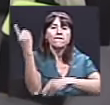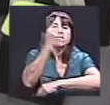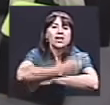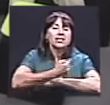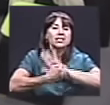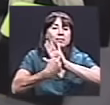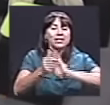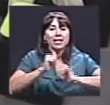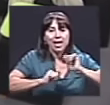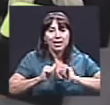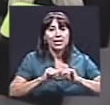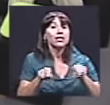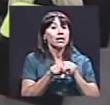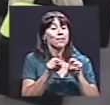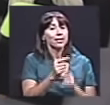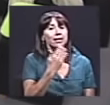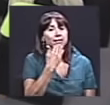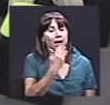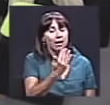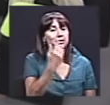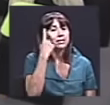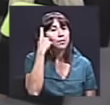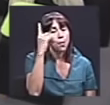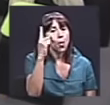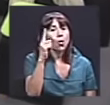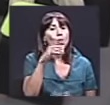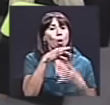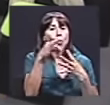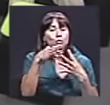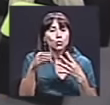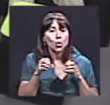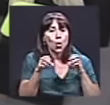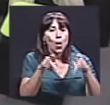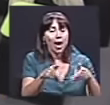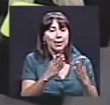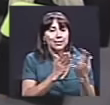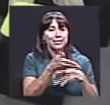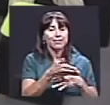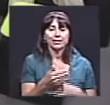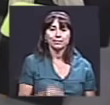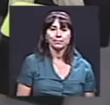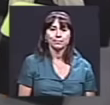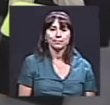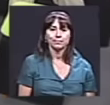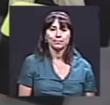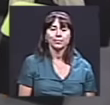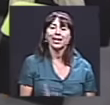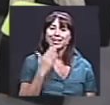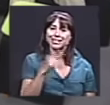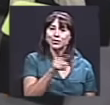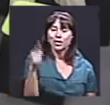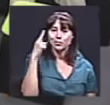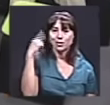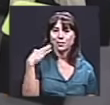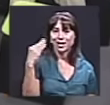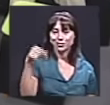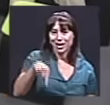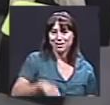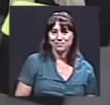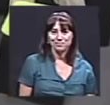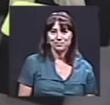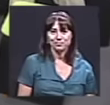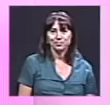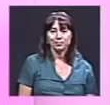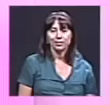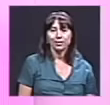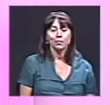gracias también por estas opciones también accesibles que proponen. Muchísimas gracias a usted también. Gracias a ustedes por invitarnos acá. Bien,